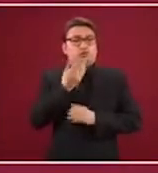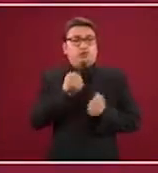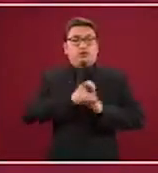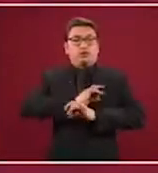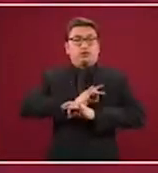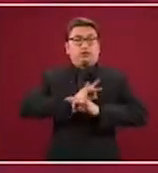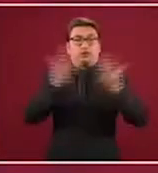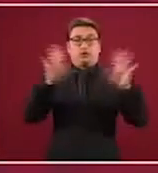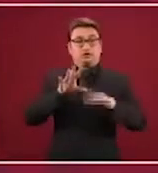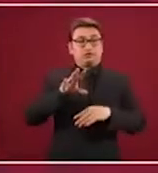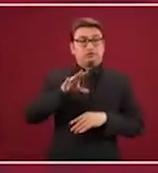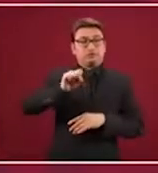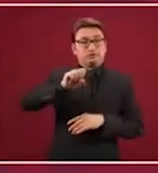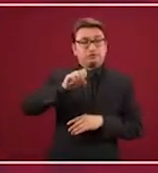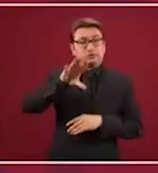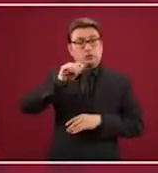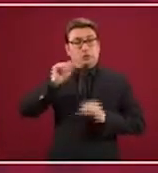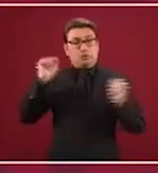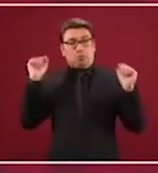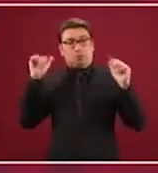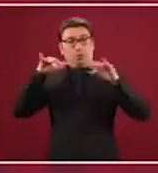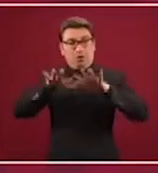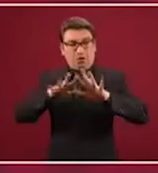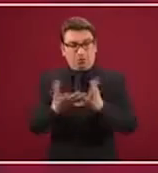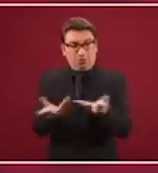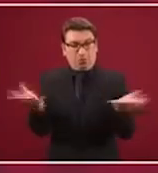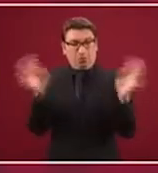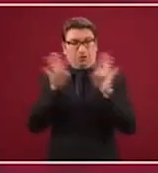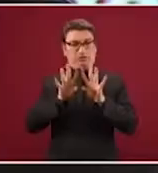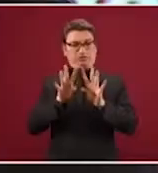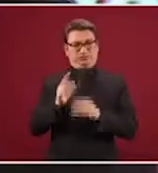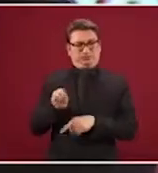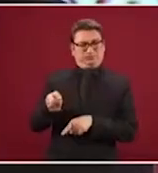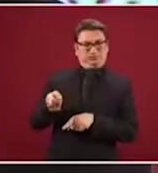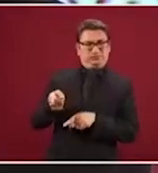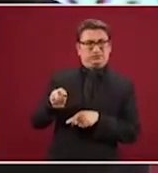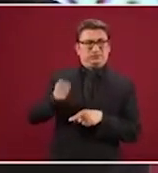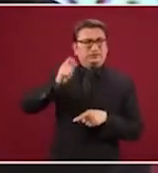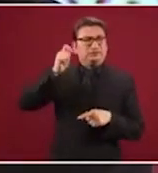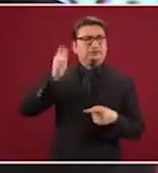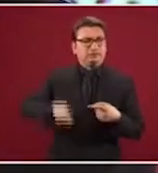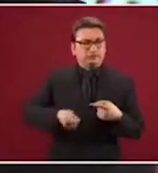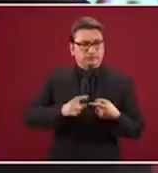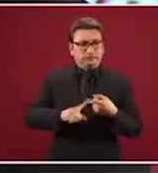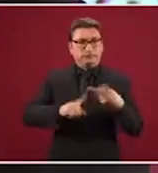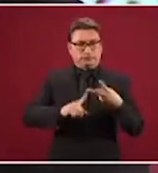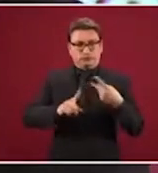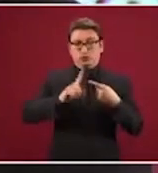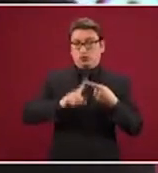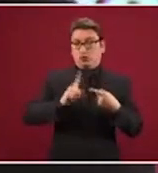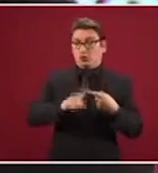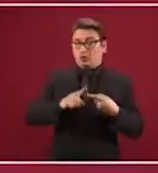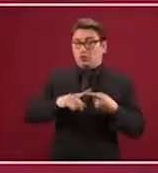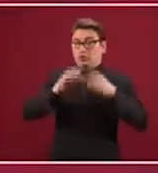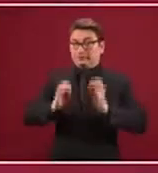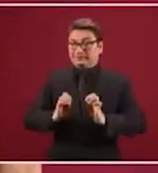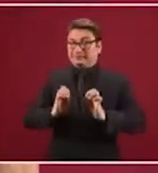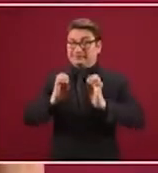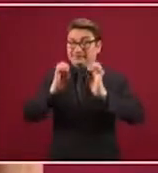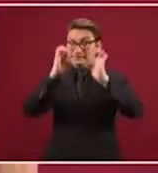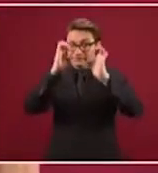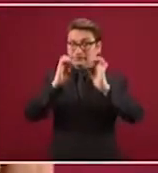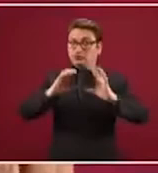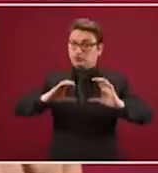60 o 90, lo que se pone en riesgo son dos cuestiones esenciales, la integridad de las sedes